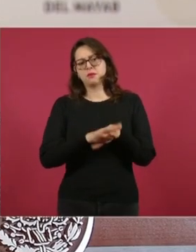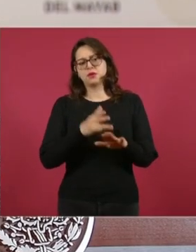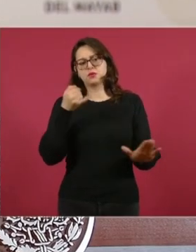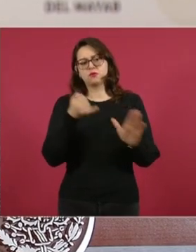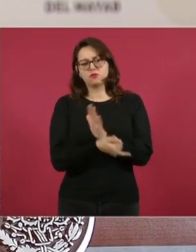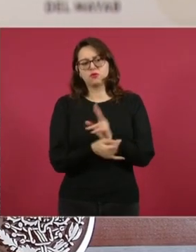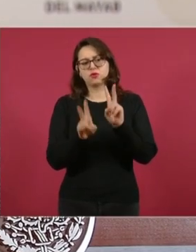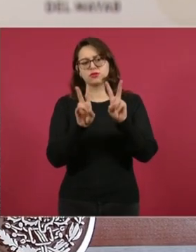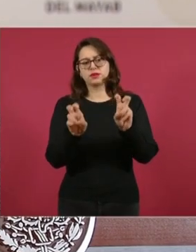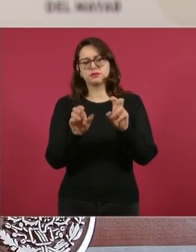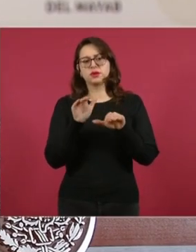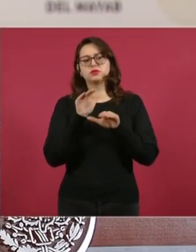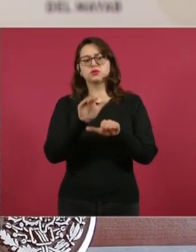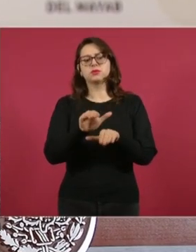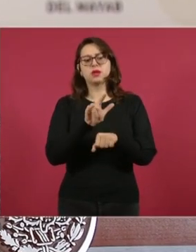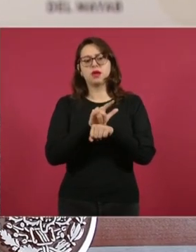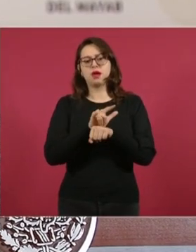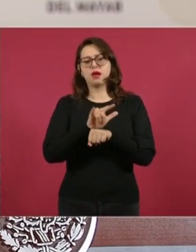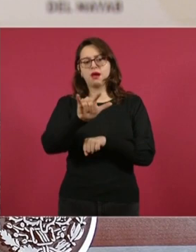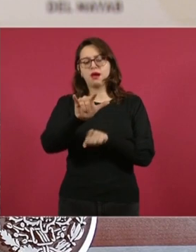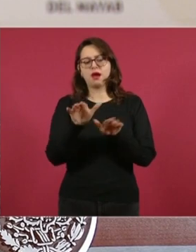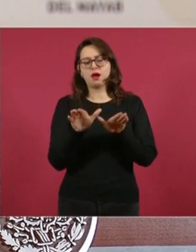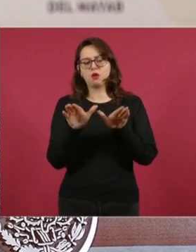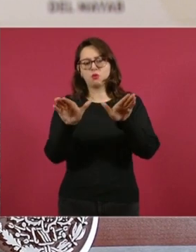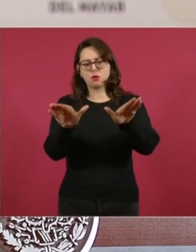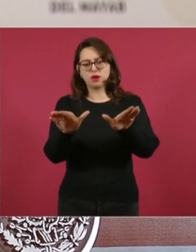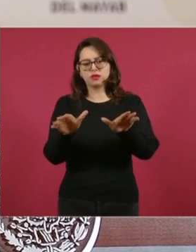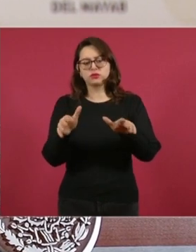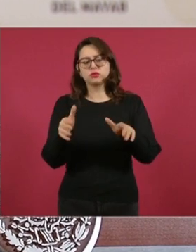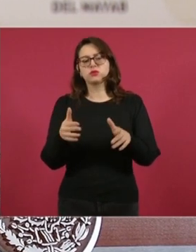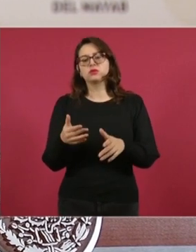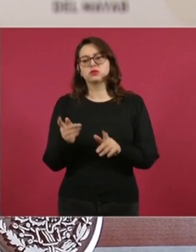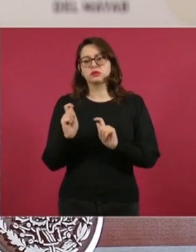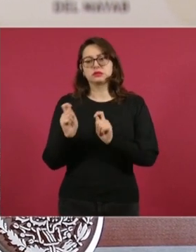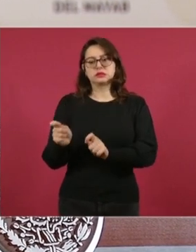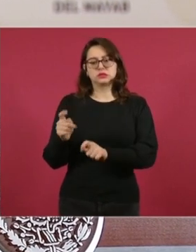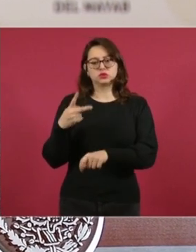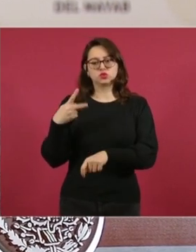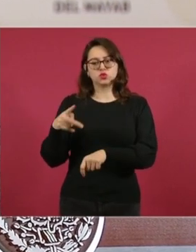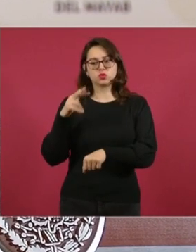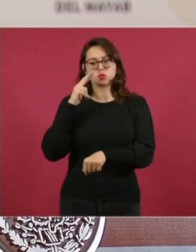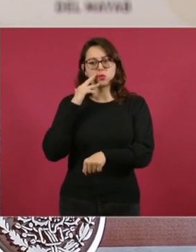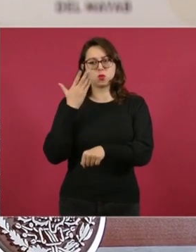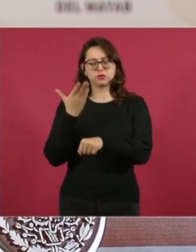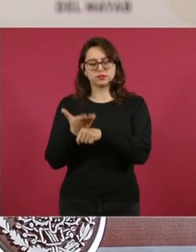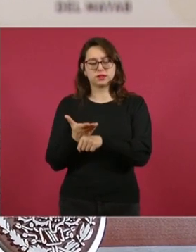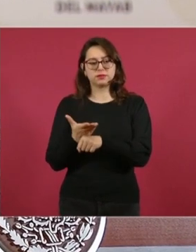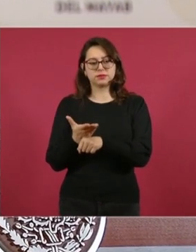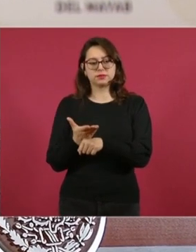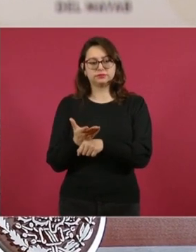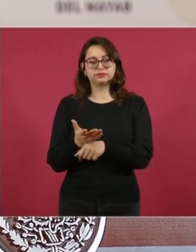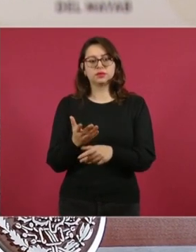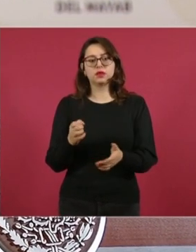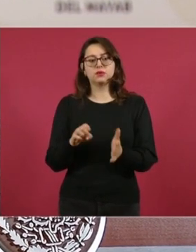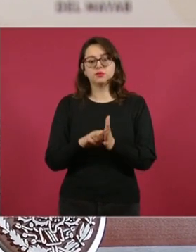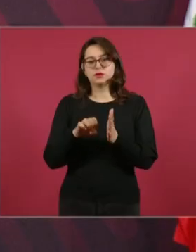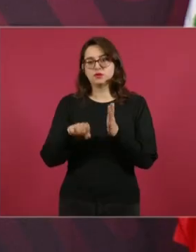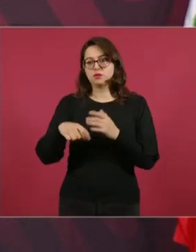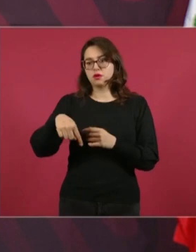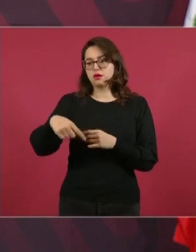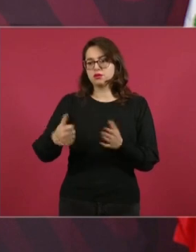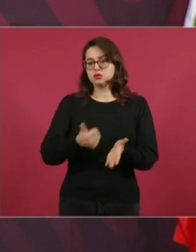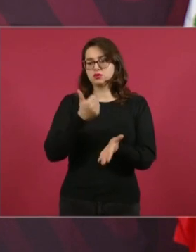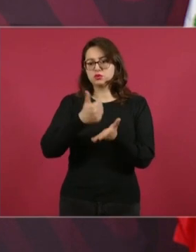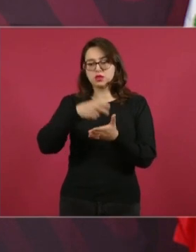Marina tiene a su cargo el aeropuerto Benito Juárez y otros